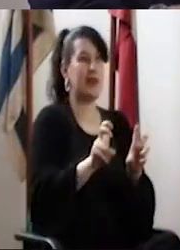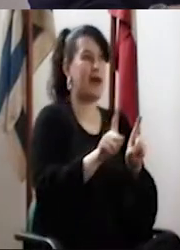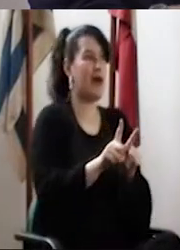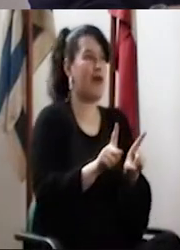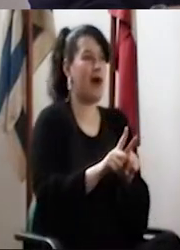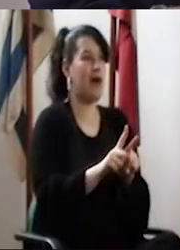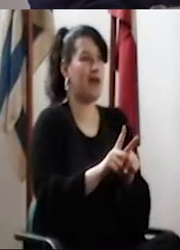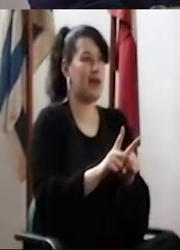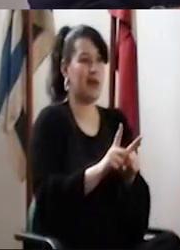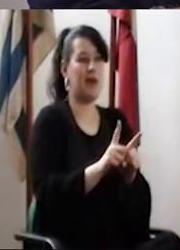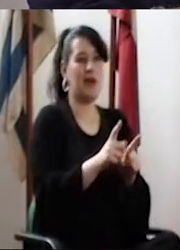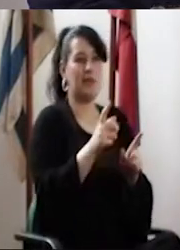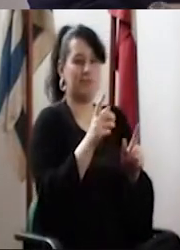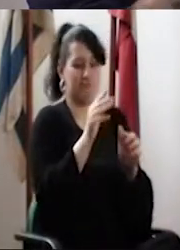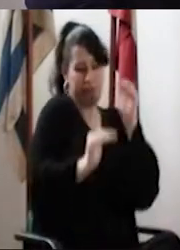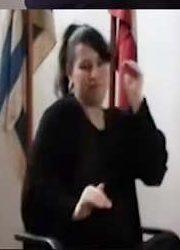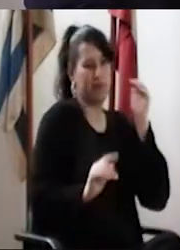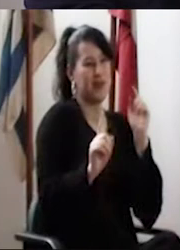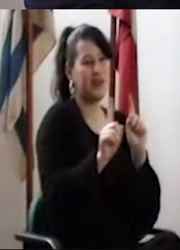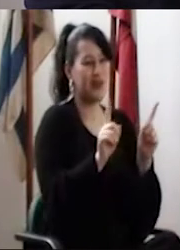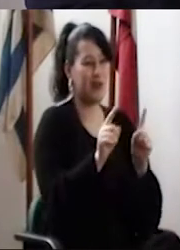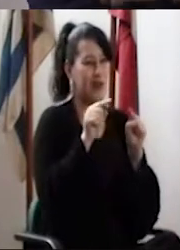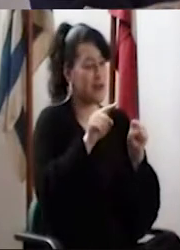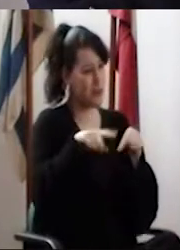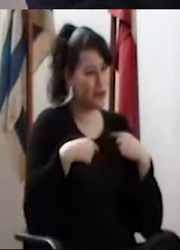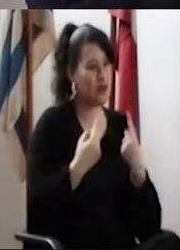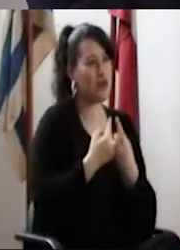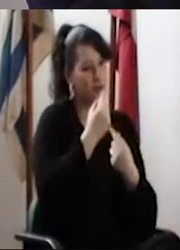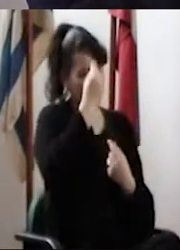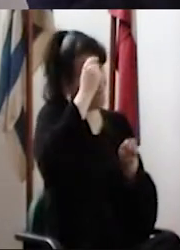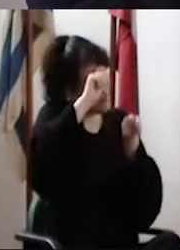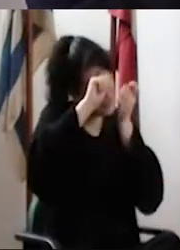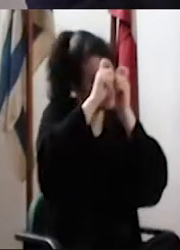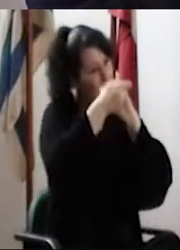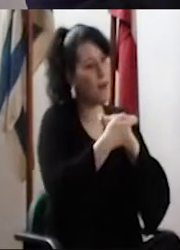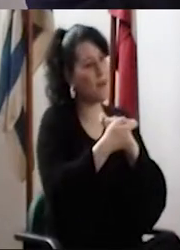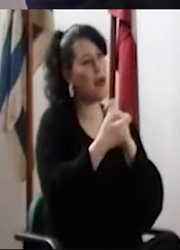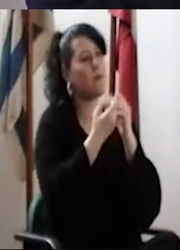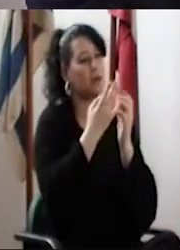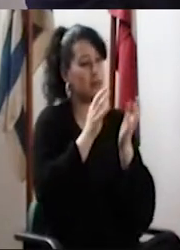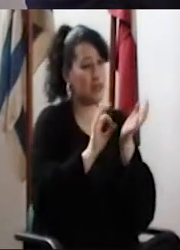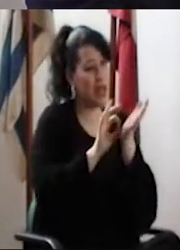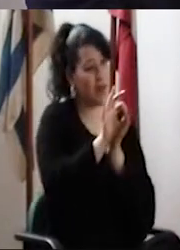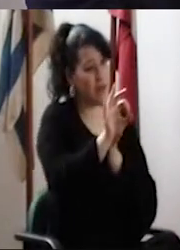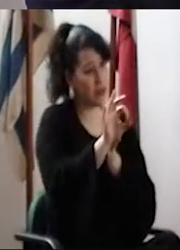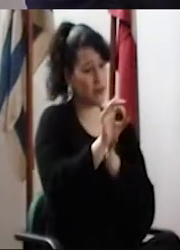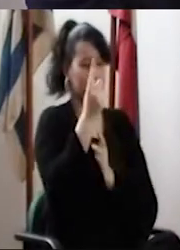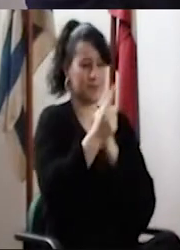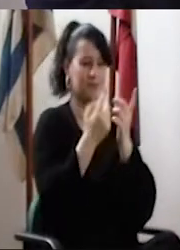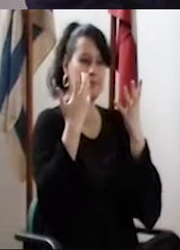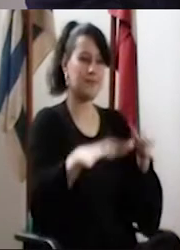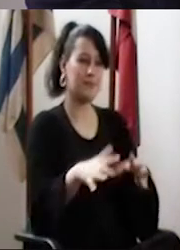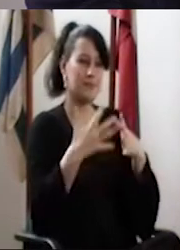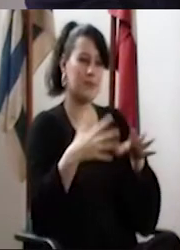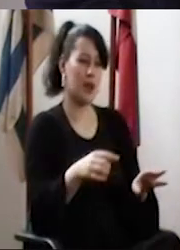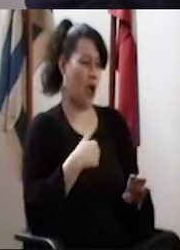degradar esa función. Esto es lo que tenemos que meternos en la cabeza porque en los servicios hay